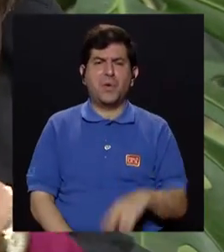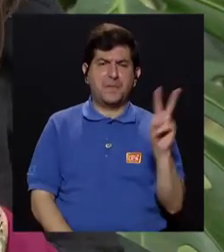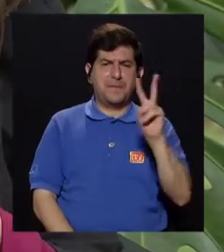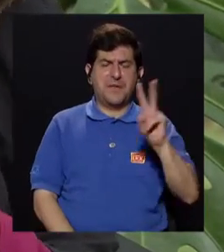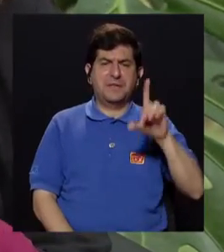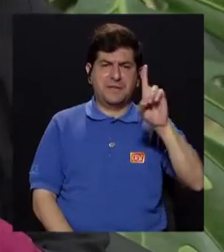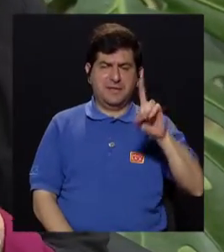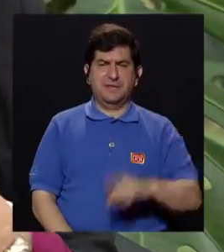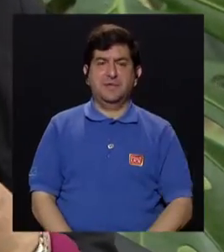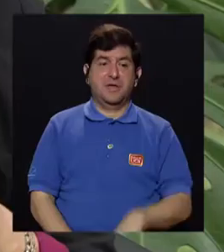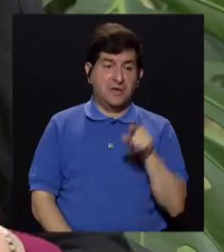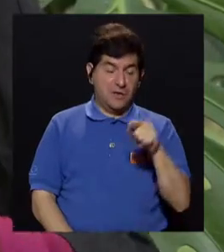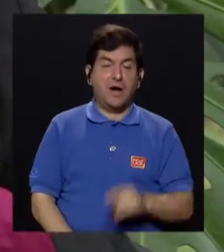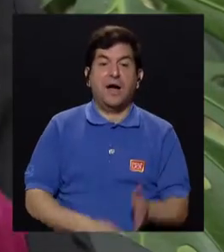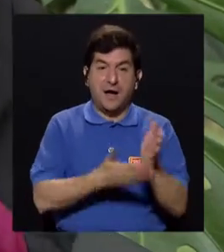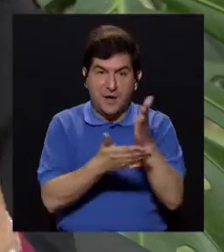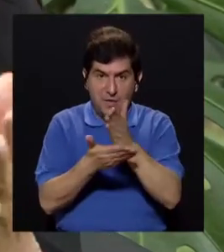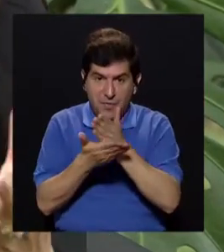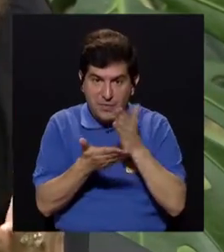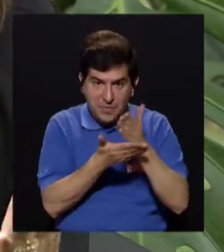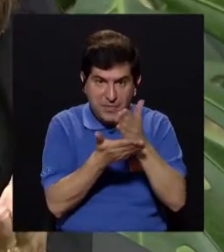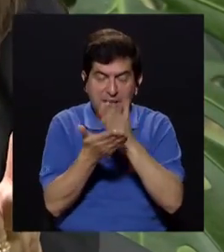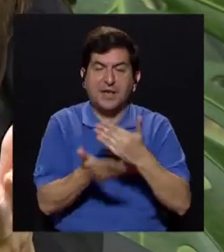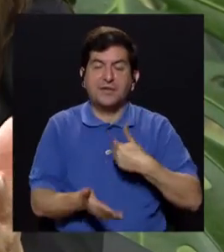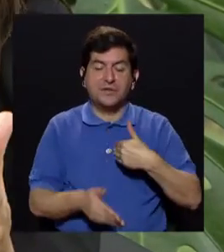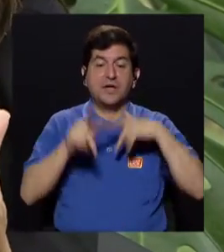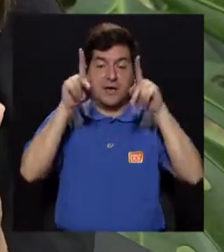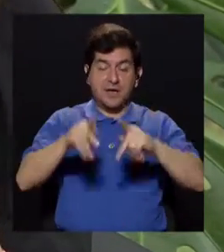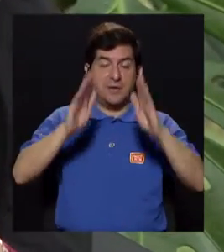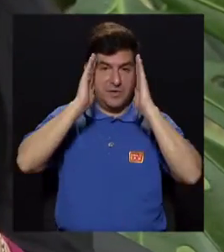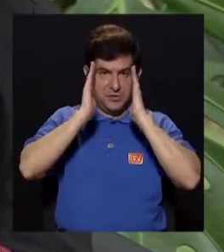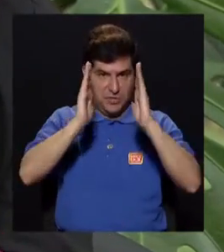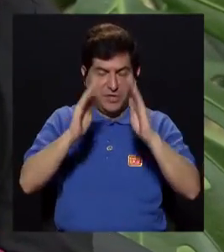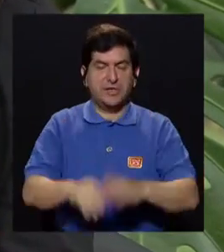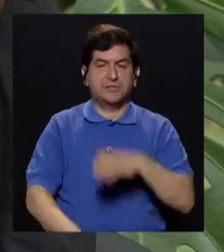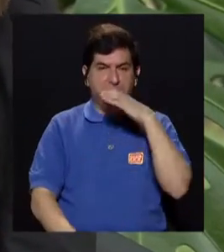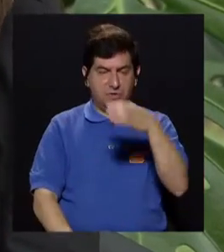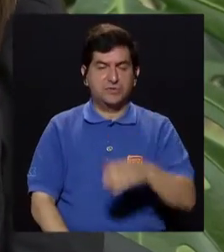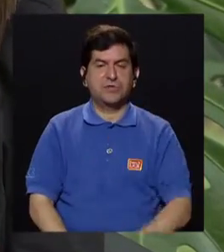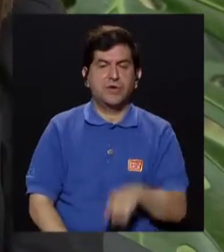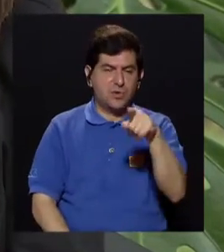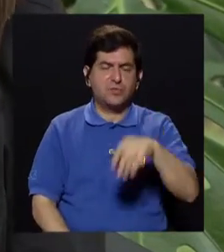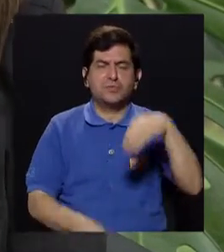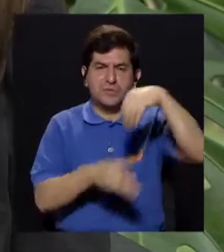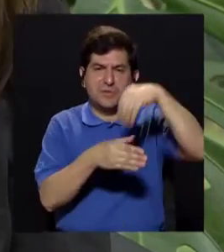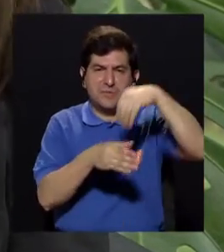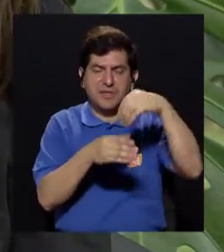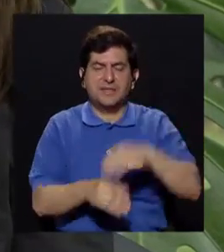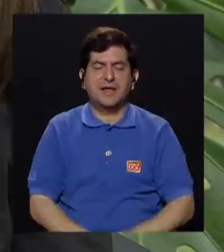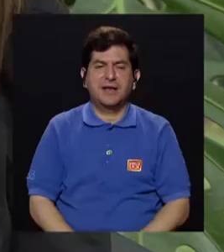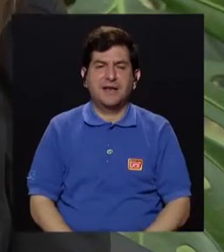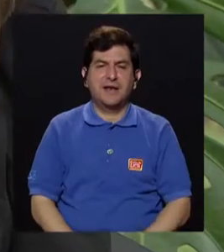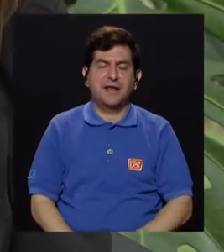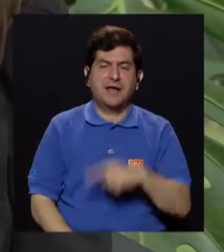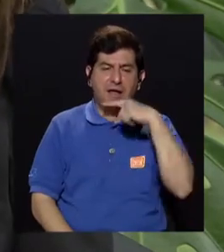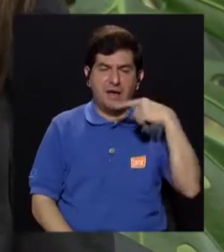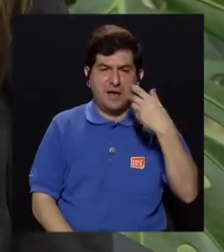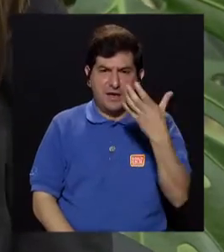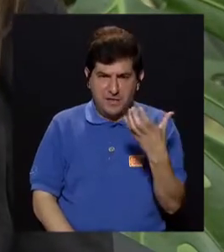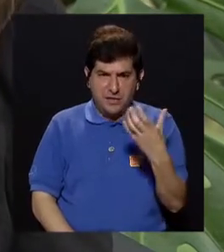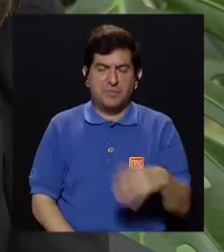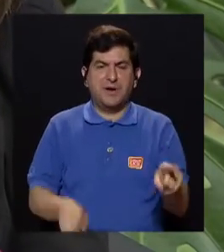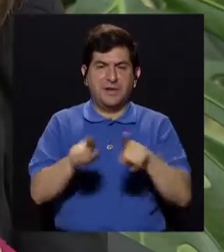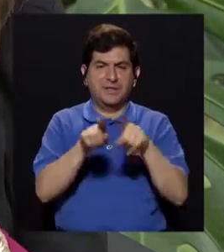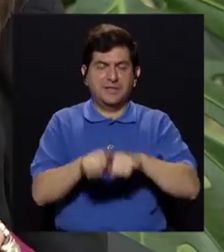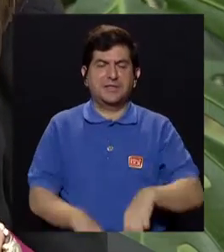si nosotros tenemos un picadillo, y este es un buen consejo para todas las personas que nos están escuchando, éstele pedacitos de tomate, pedacitos de